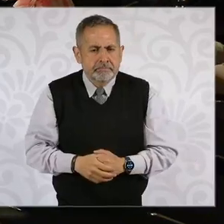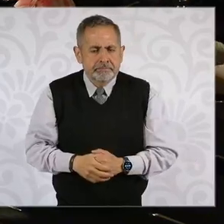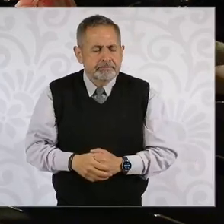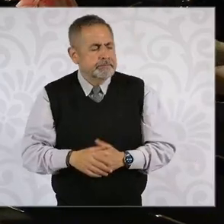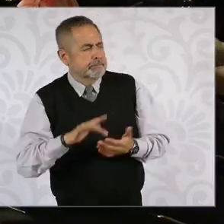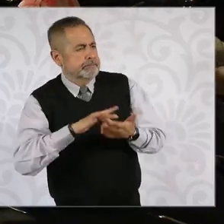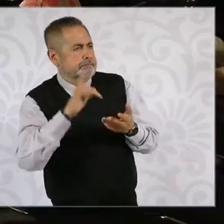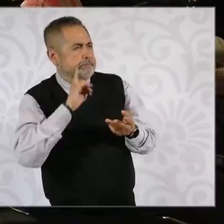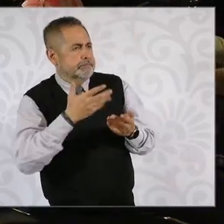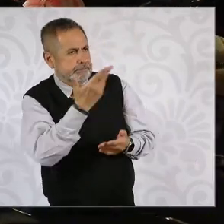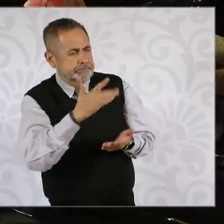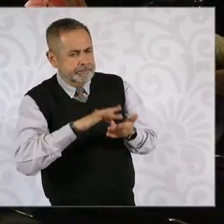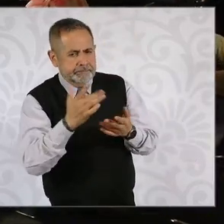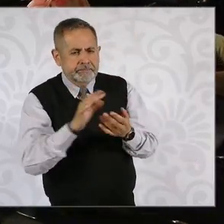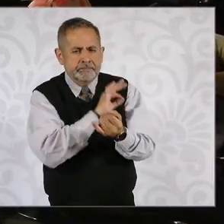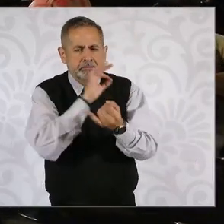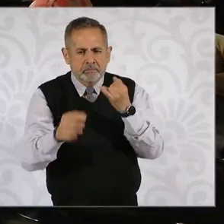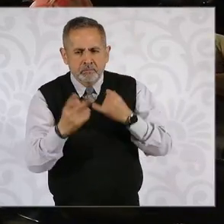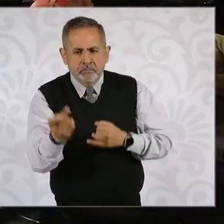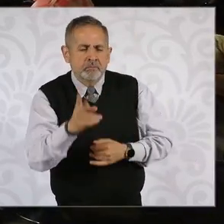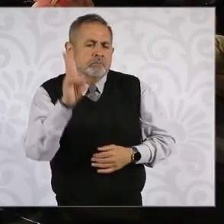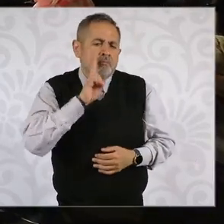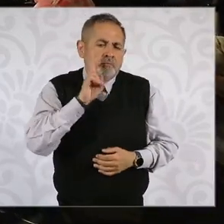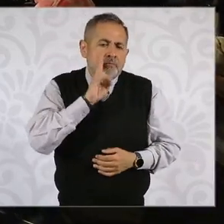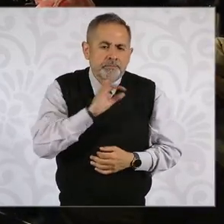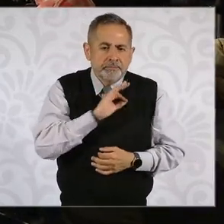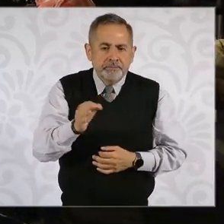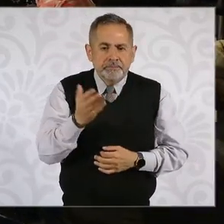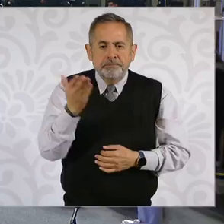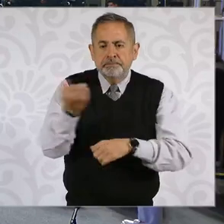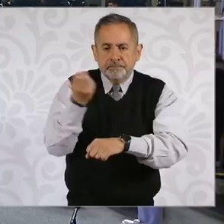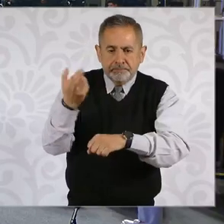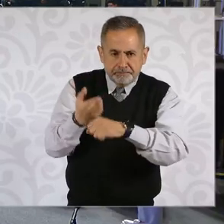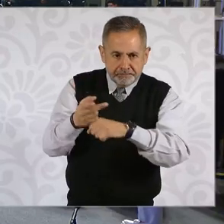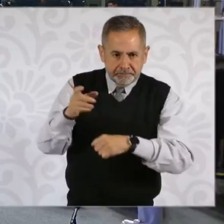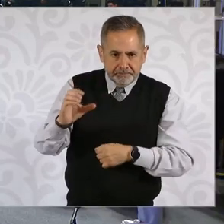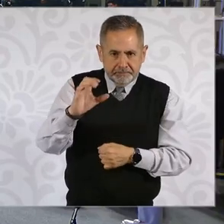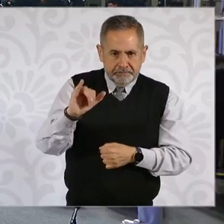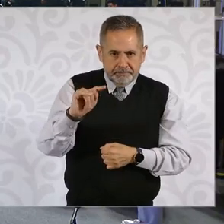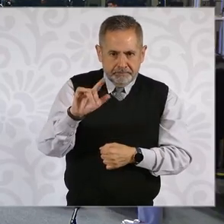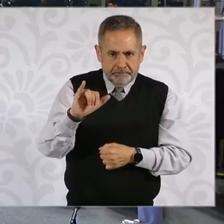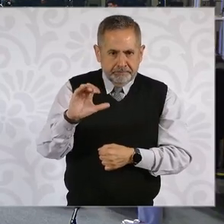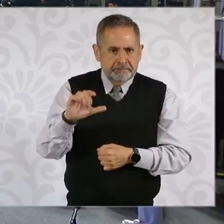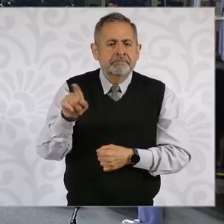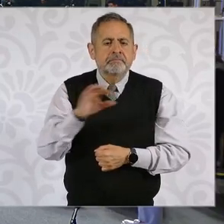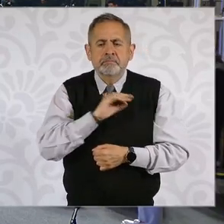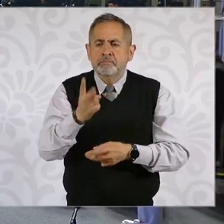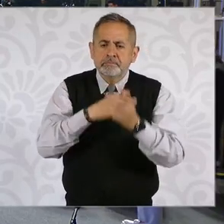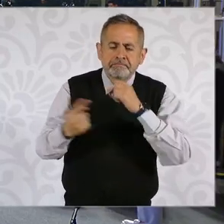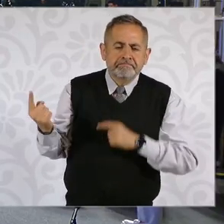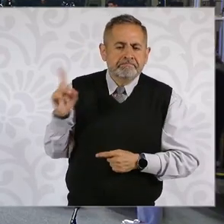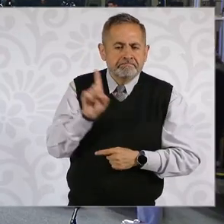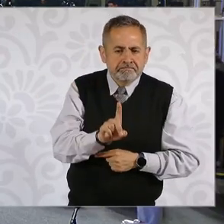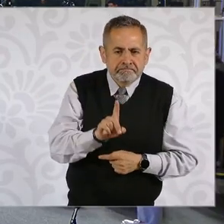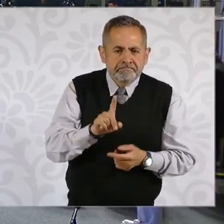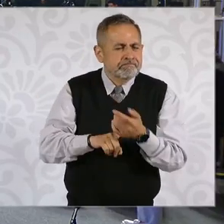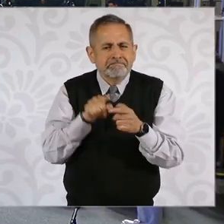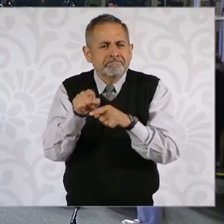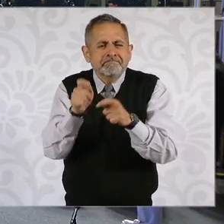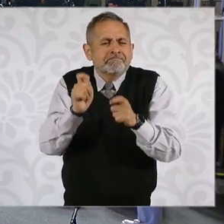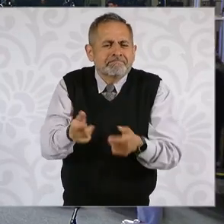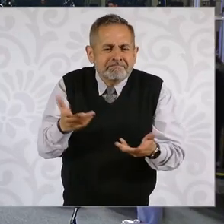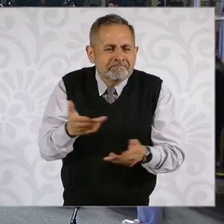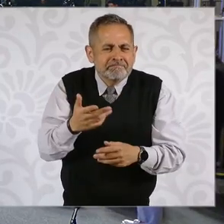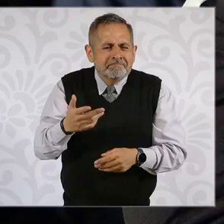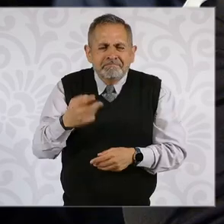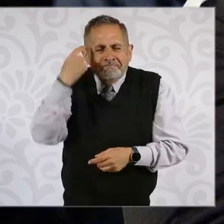finalmente, no sé si pudiera haber la posibilidad de que la secretaria Citlalibur viniera a platicarnos qué función tiene exactamente, cómo